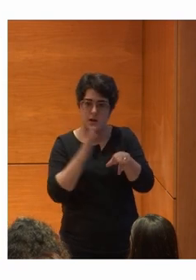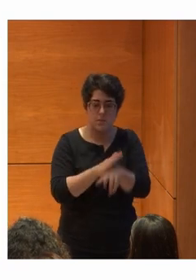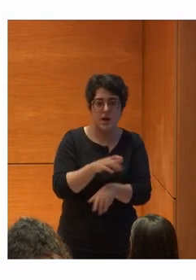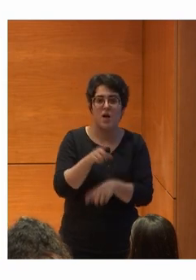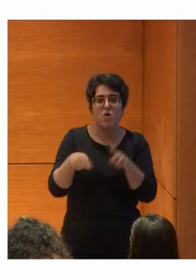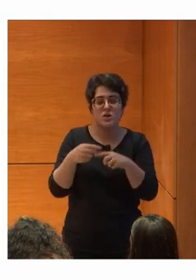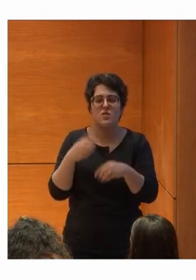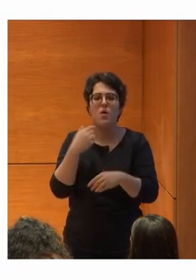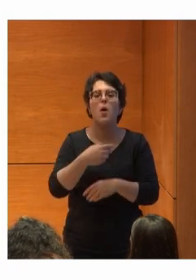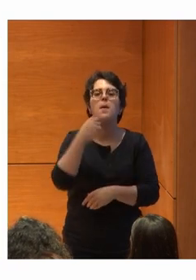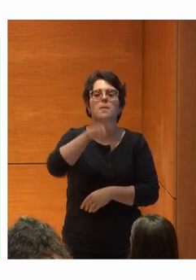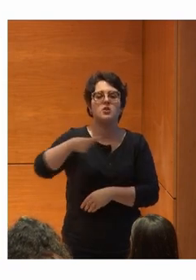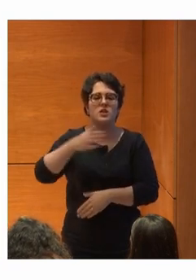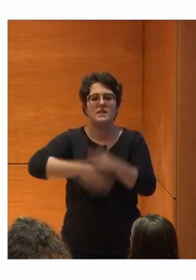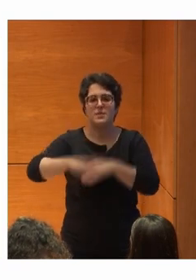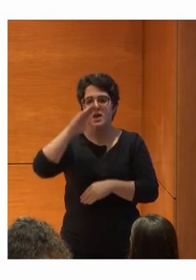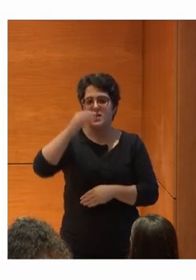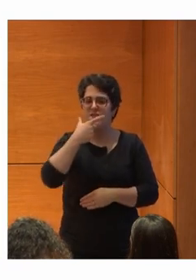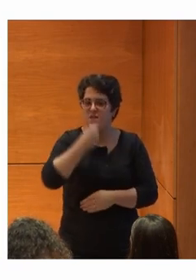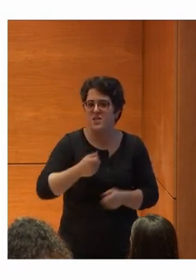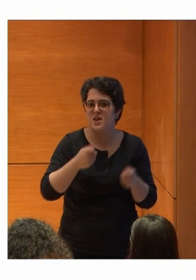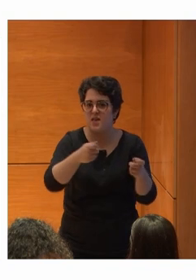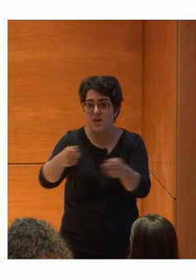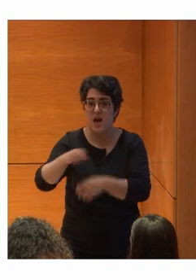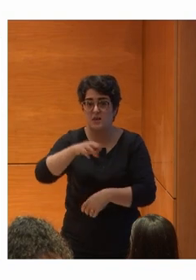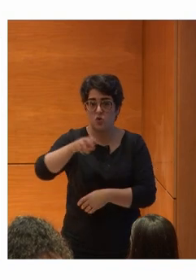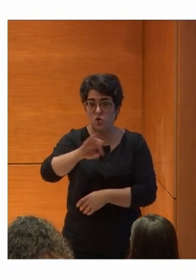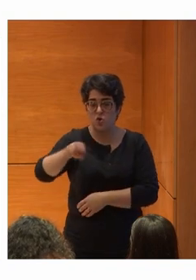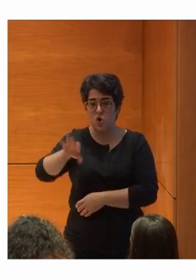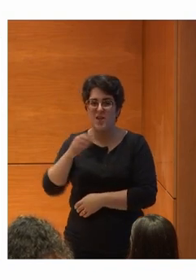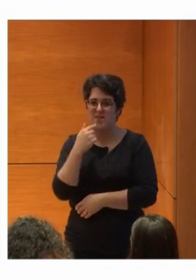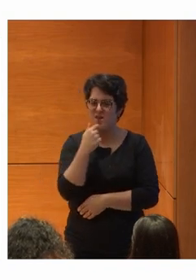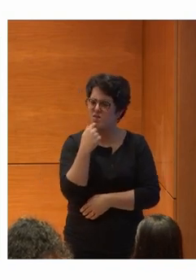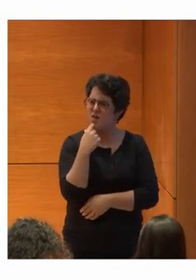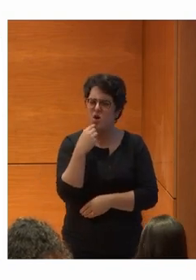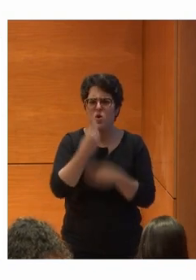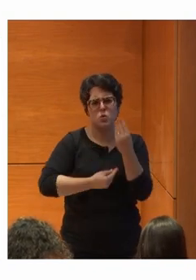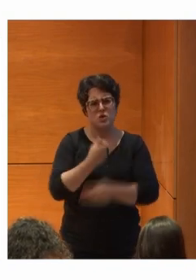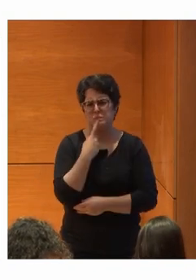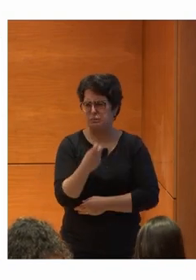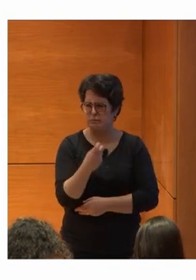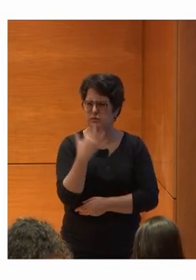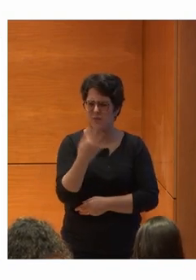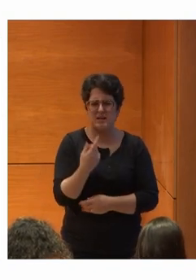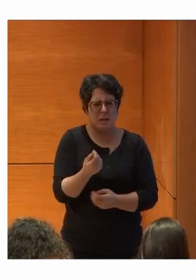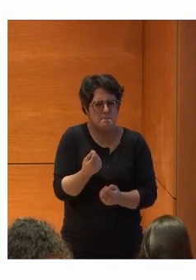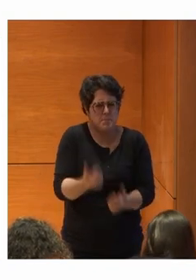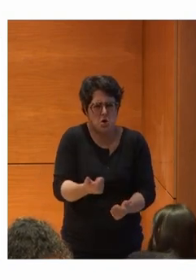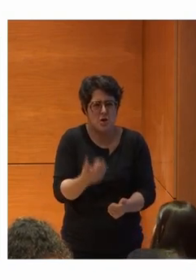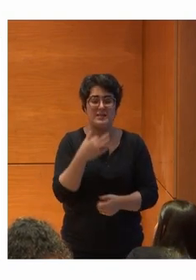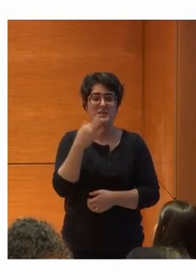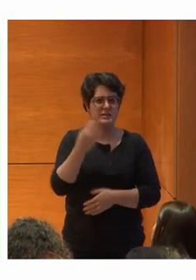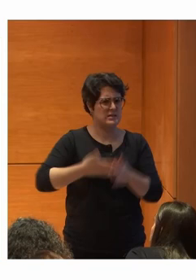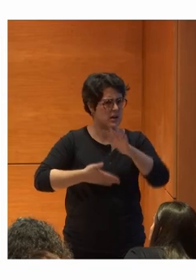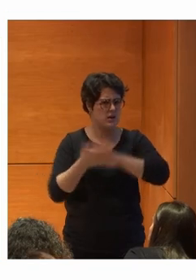facilitar El día a día De estas personas Antonio insiste En que aún así Son complicadas De utilizar Que son muy escasas Y que se trata De un